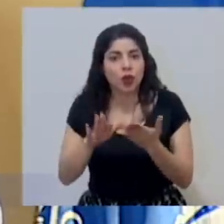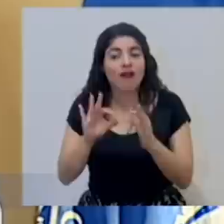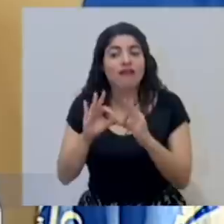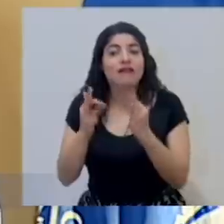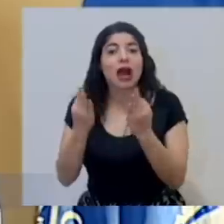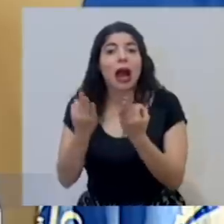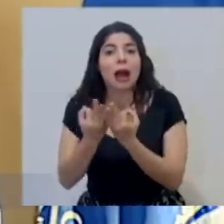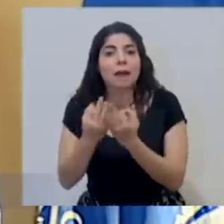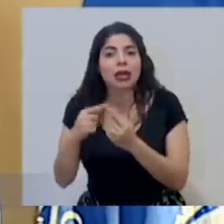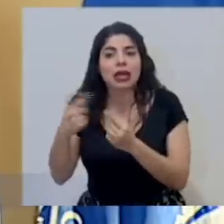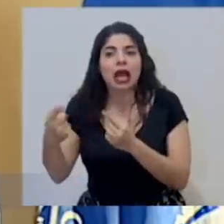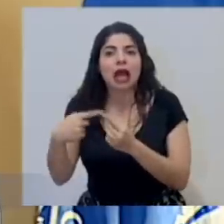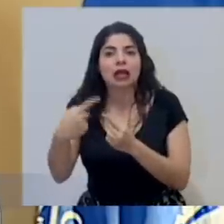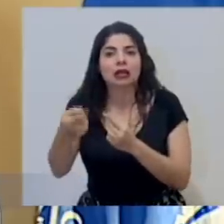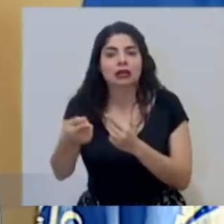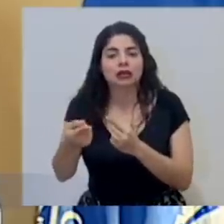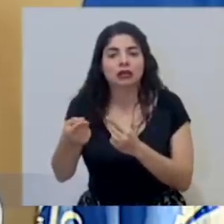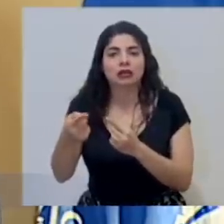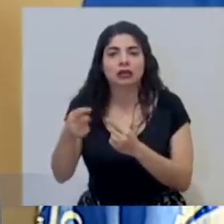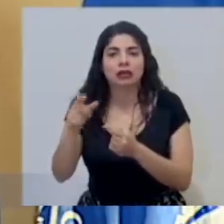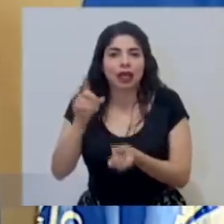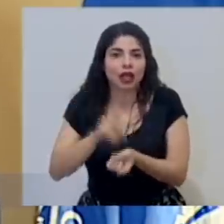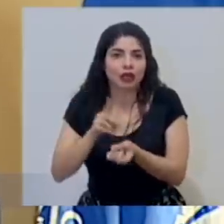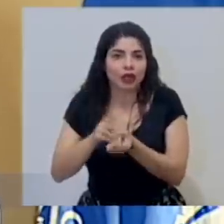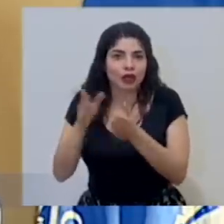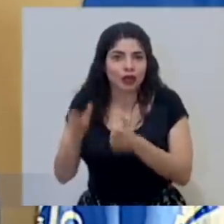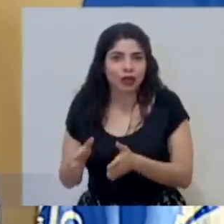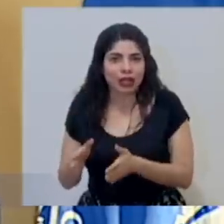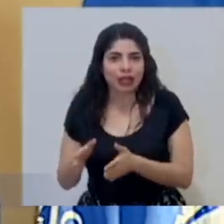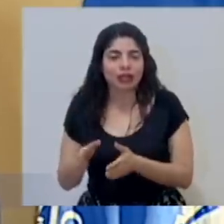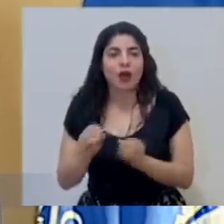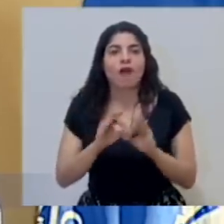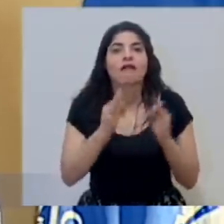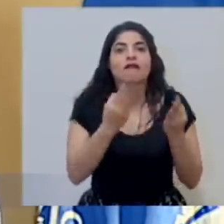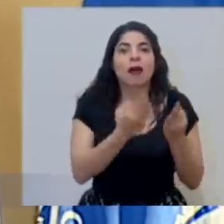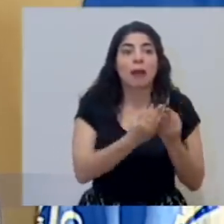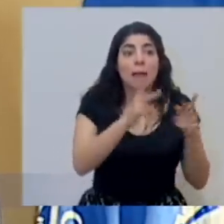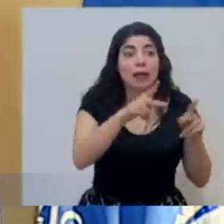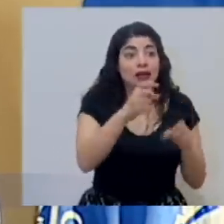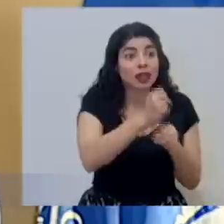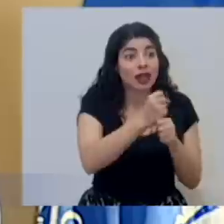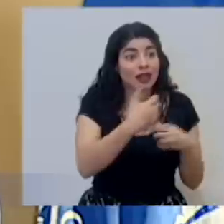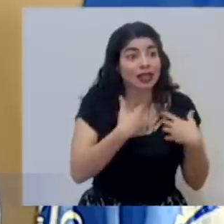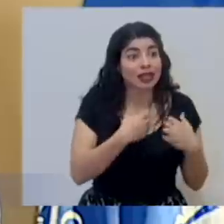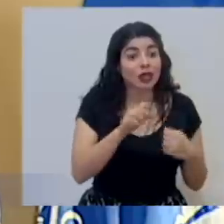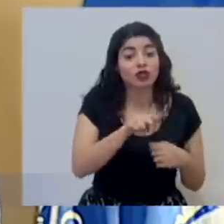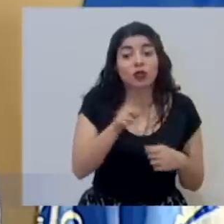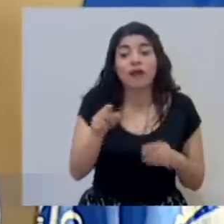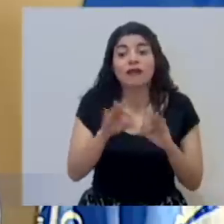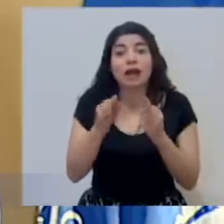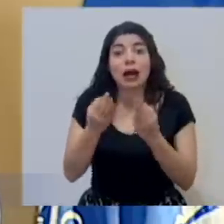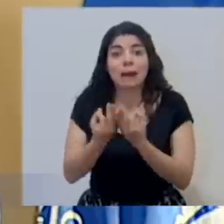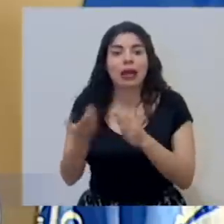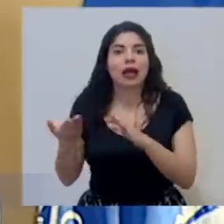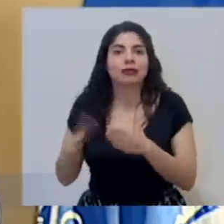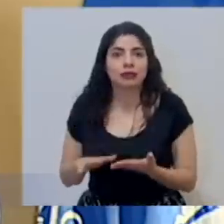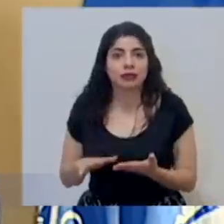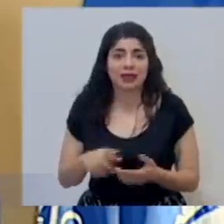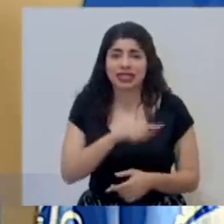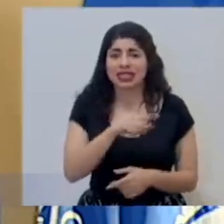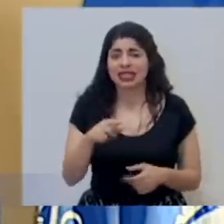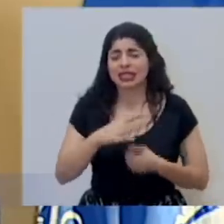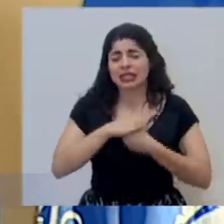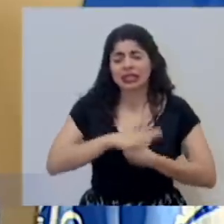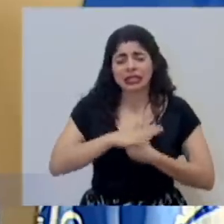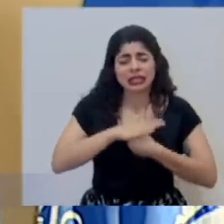familiares de médicos y familiares de personal de salud. Es un estrés